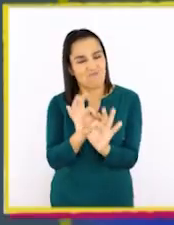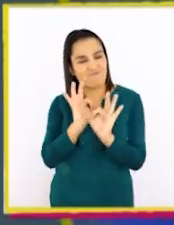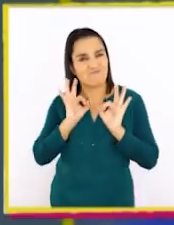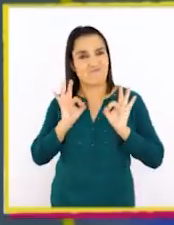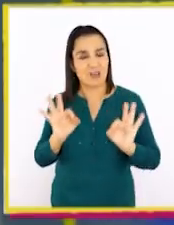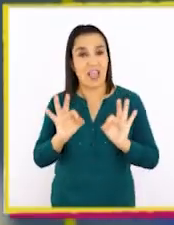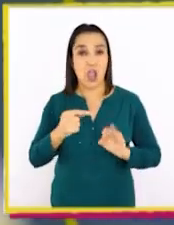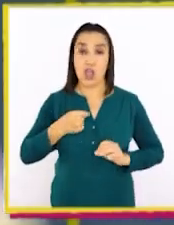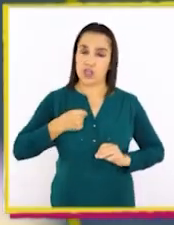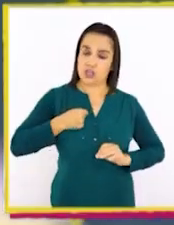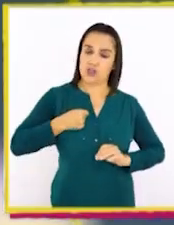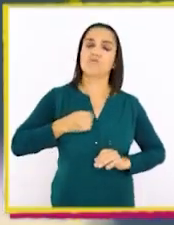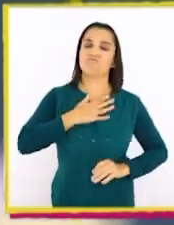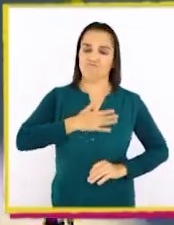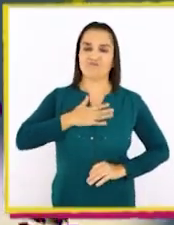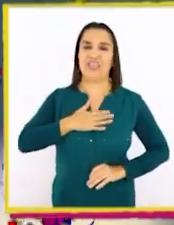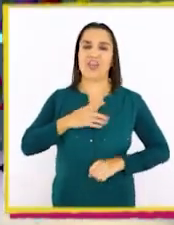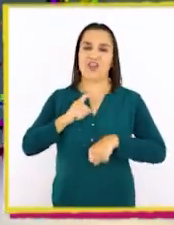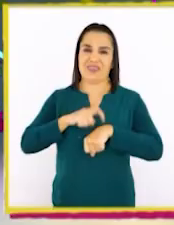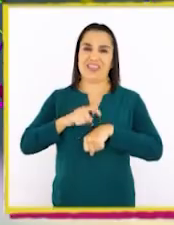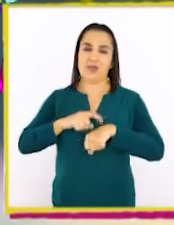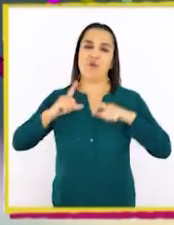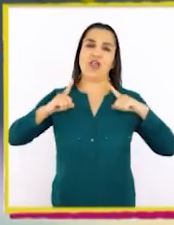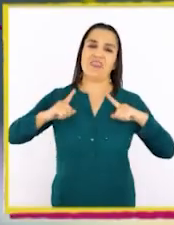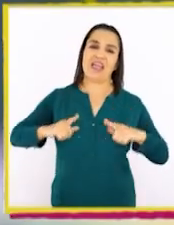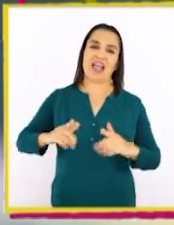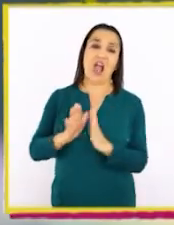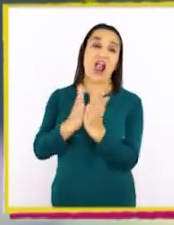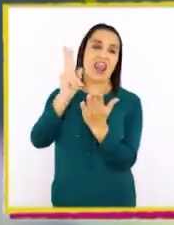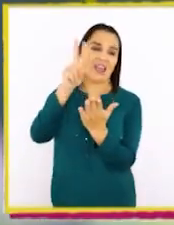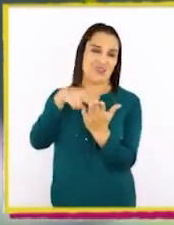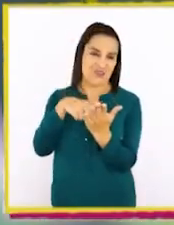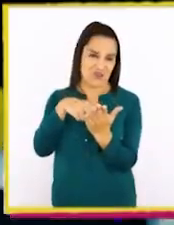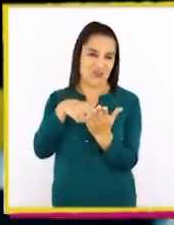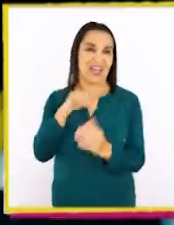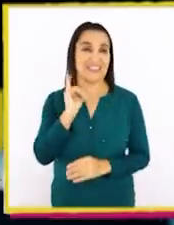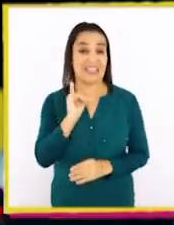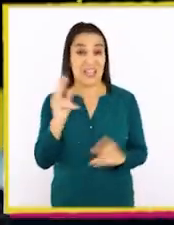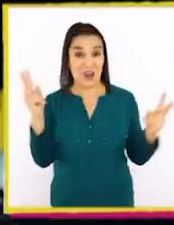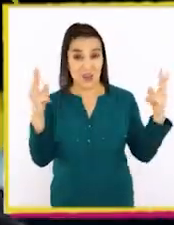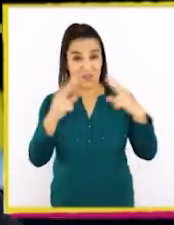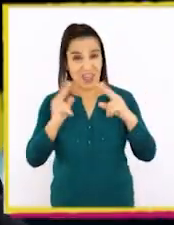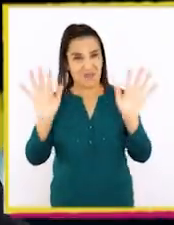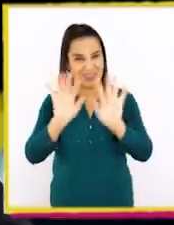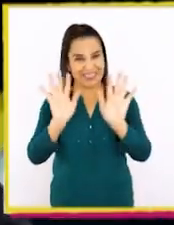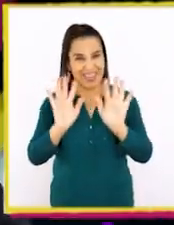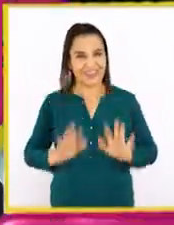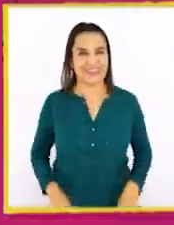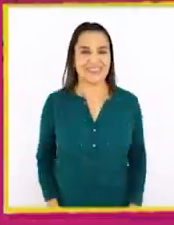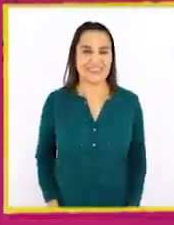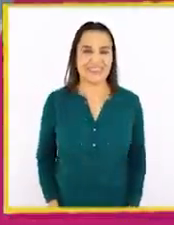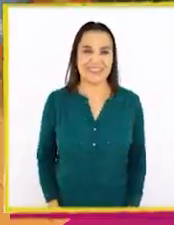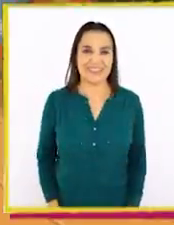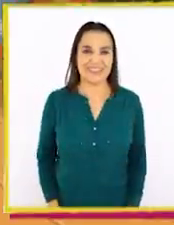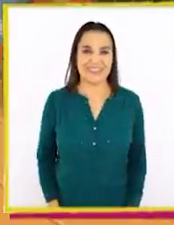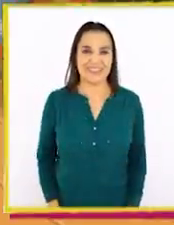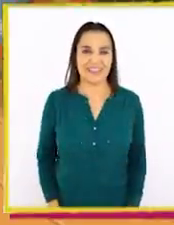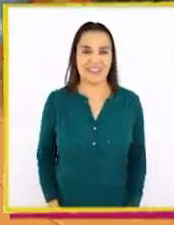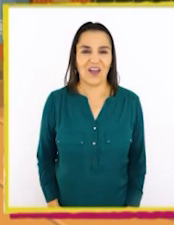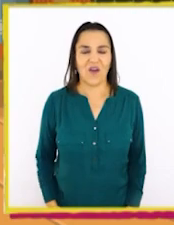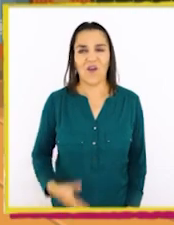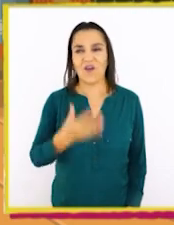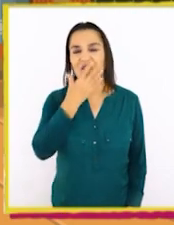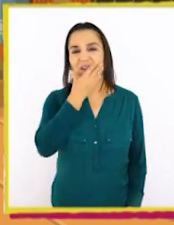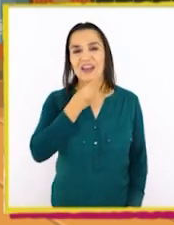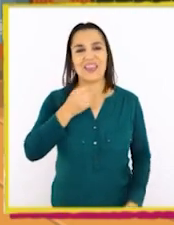Y creo que me merezco un ratito de descanso y lectura, por supuesto. ¡Nos vemos! ¡Chao! ¡Qué